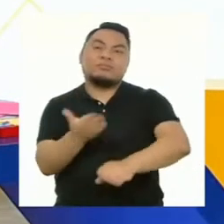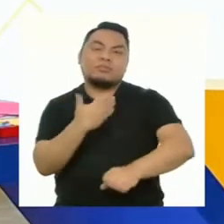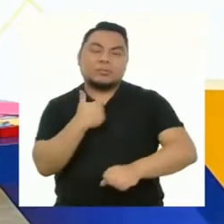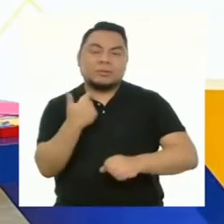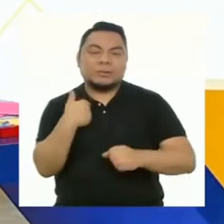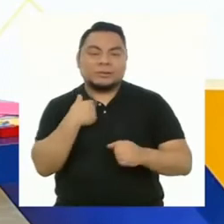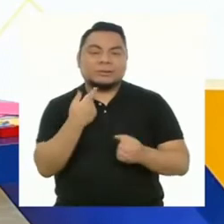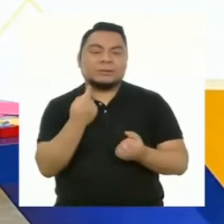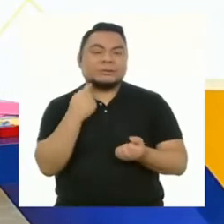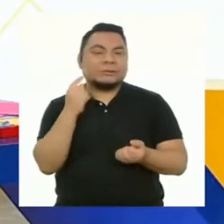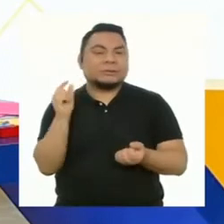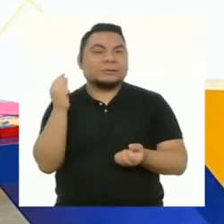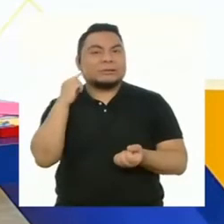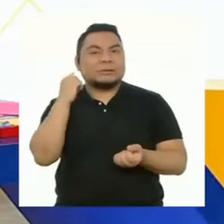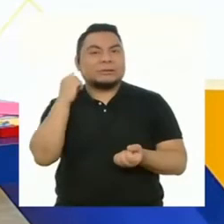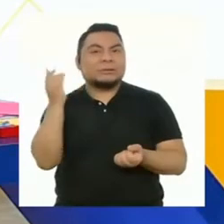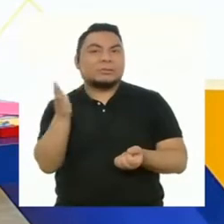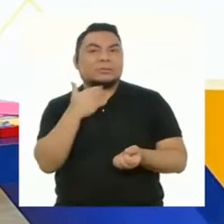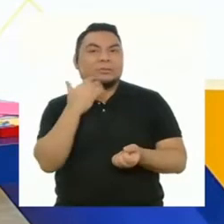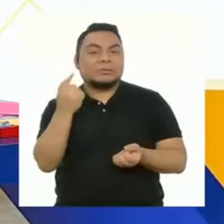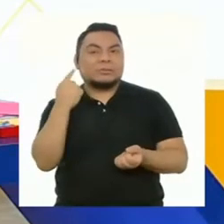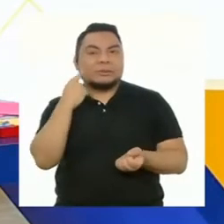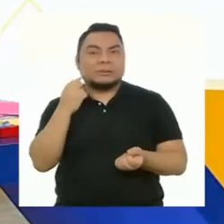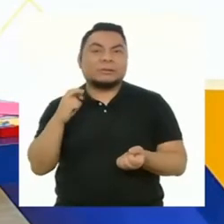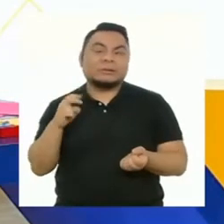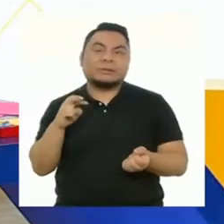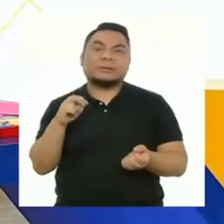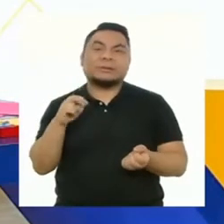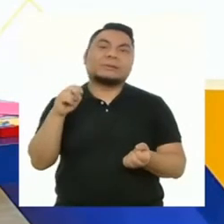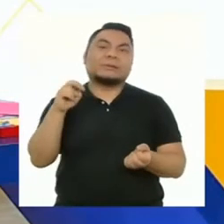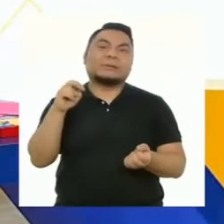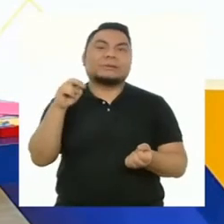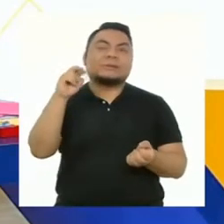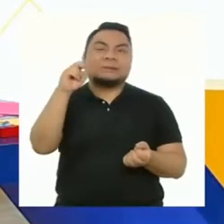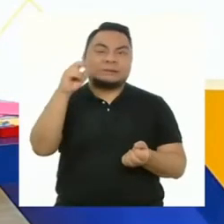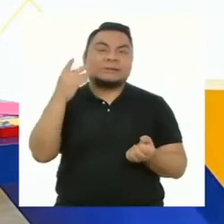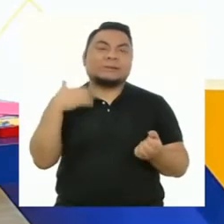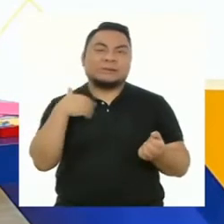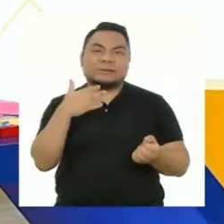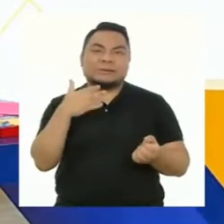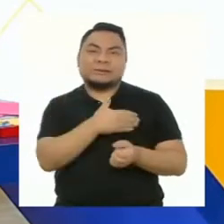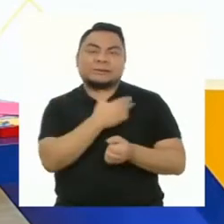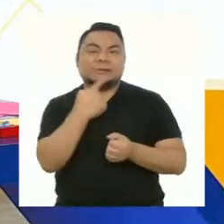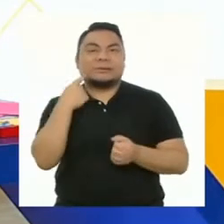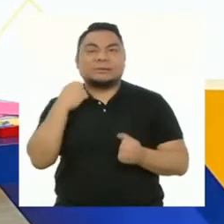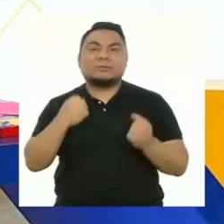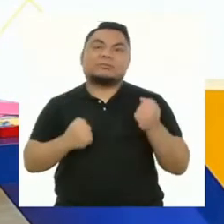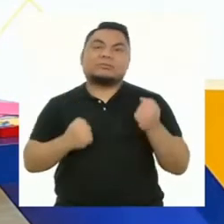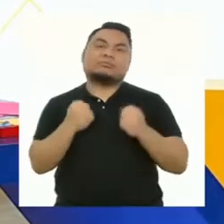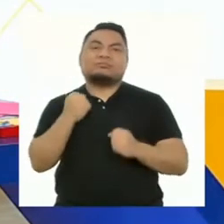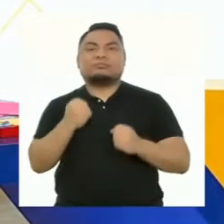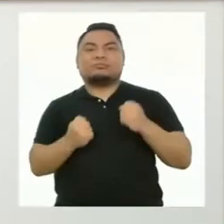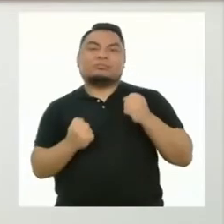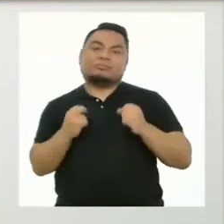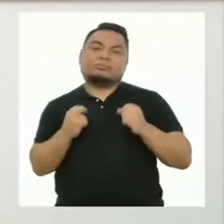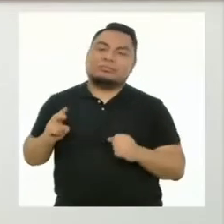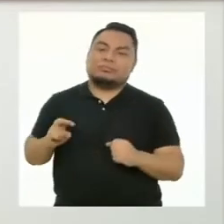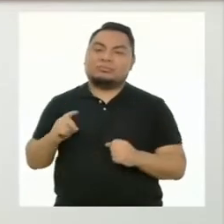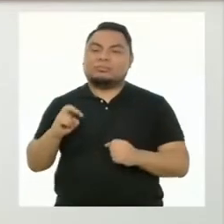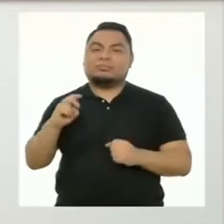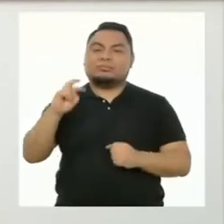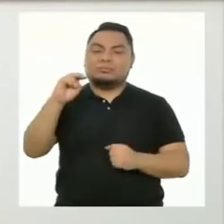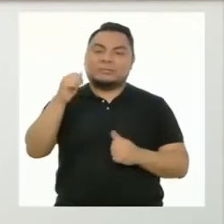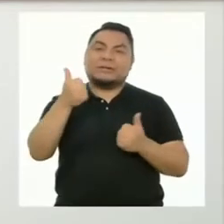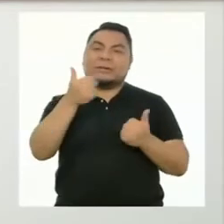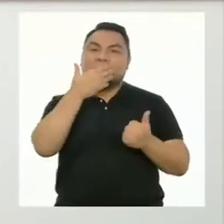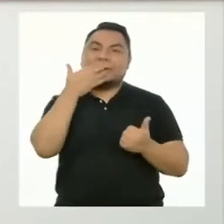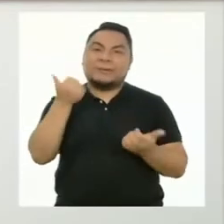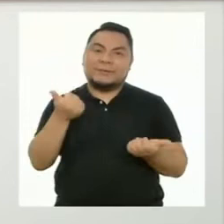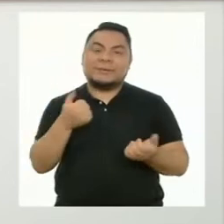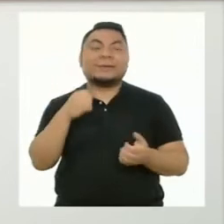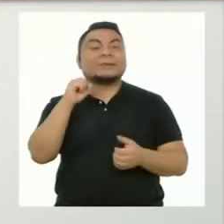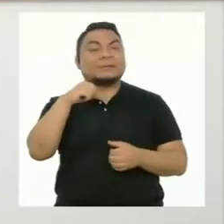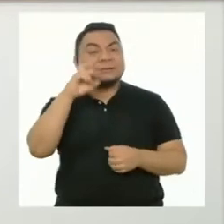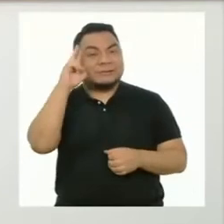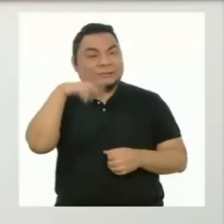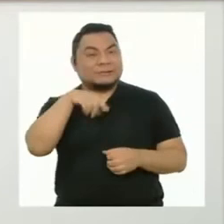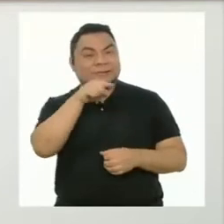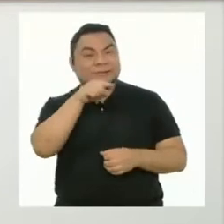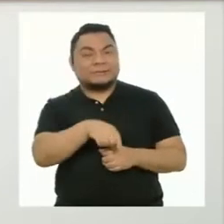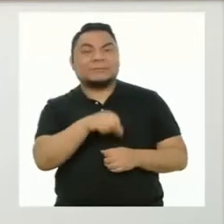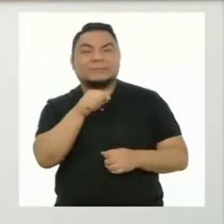anima a seguir subiendo, pues entonces sería recomendable que la escuche mientras sigo subiendo. A eso me refiero.